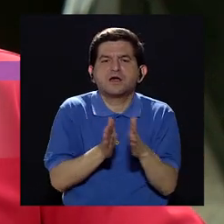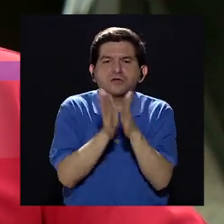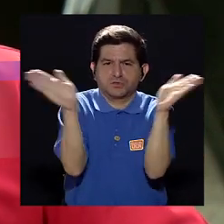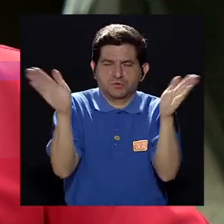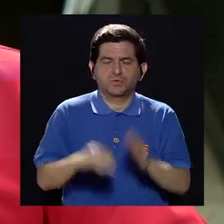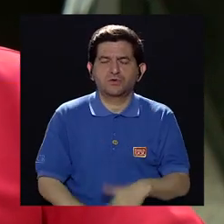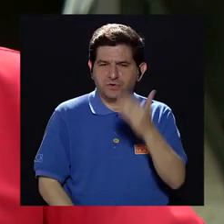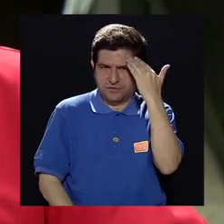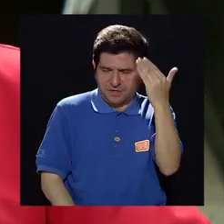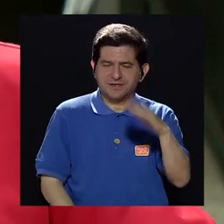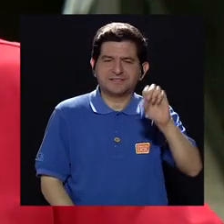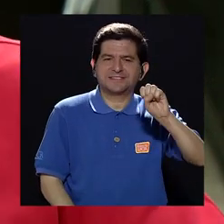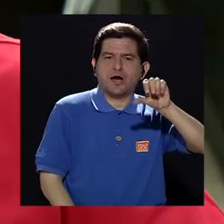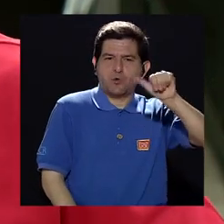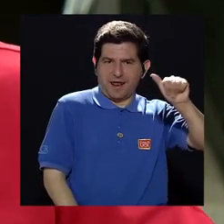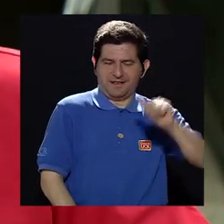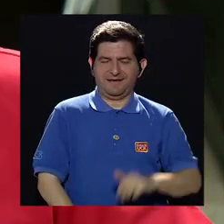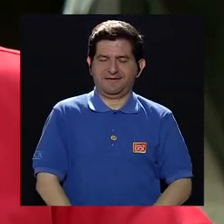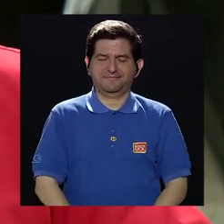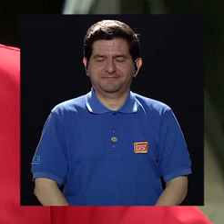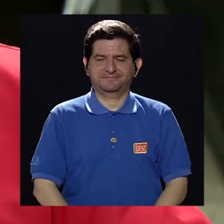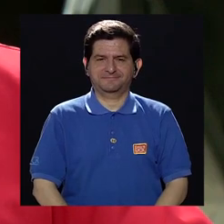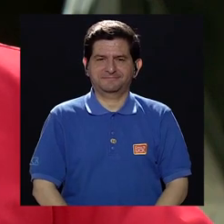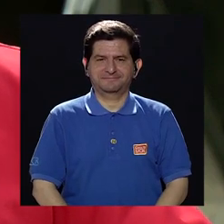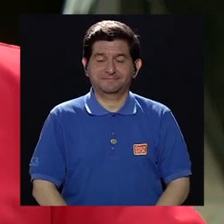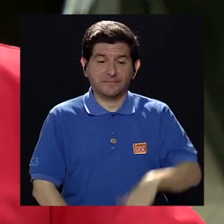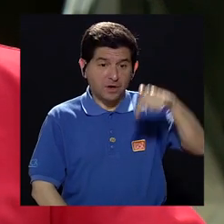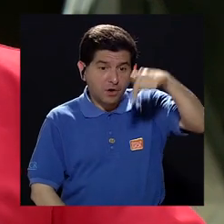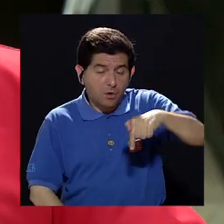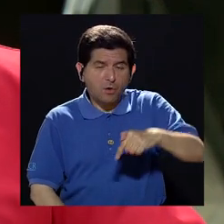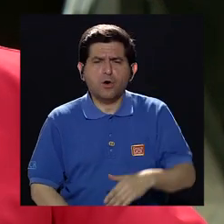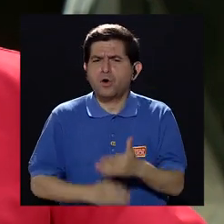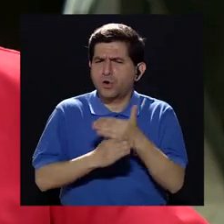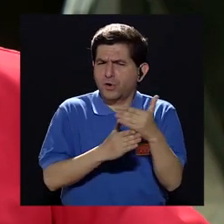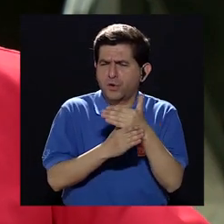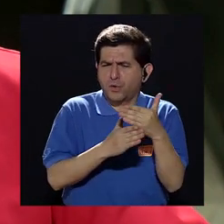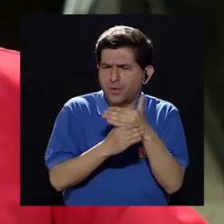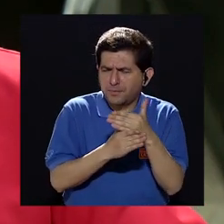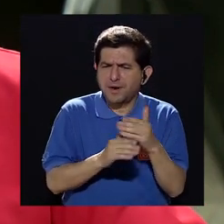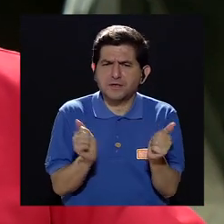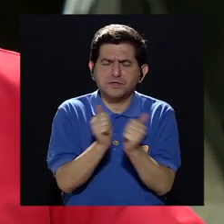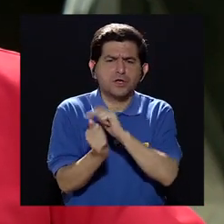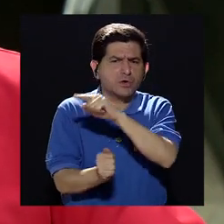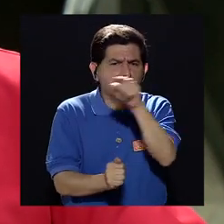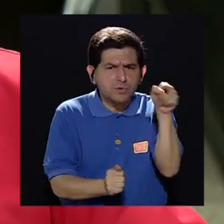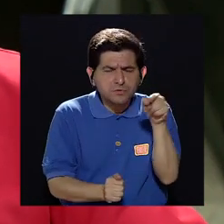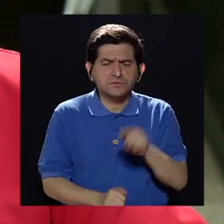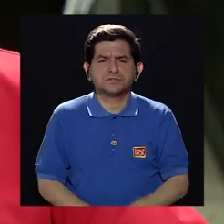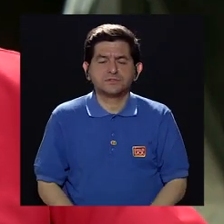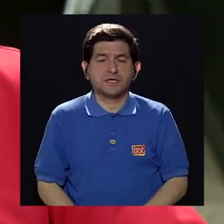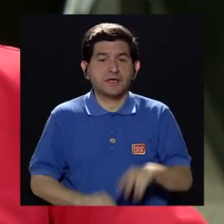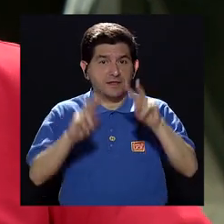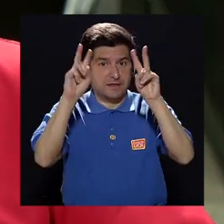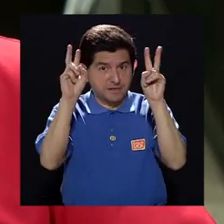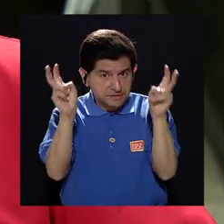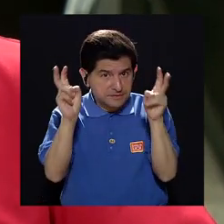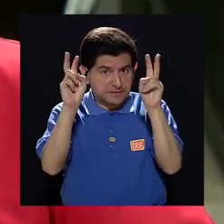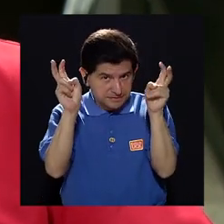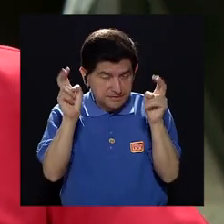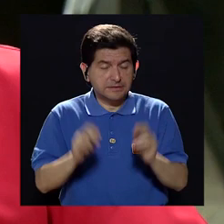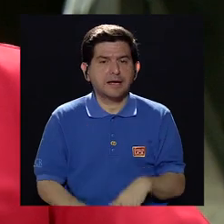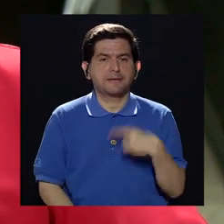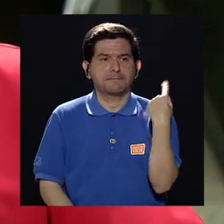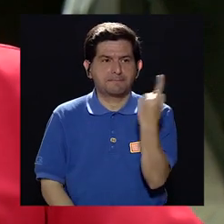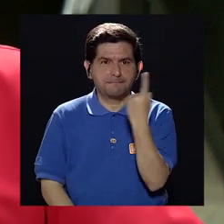Generales y les saluda Saúl Aguilar. Para hoy queremos compartir con ustedes un tema que no deja de